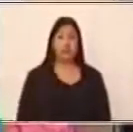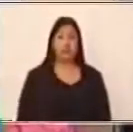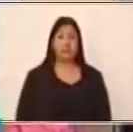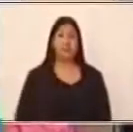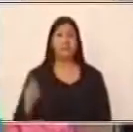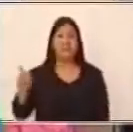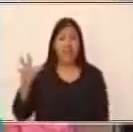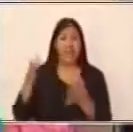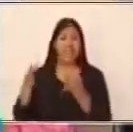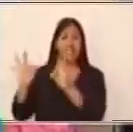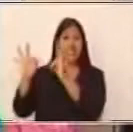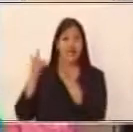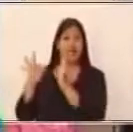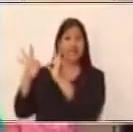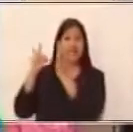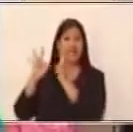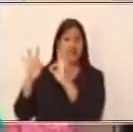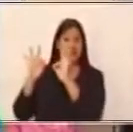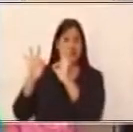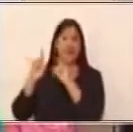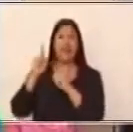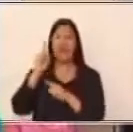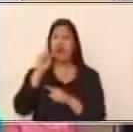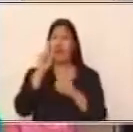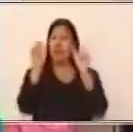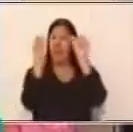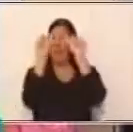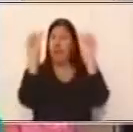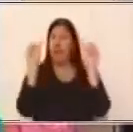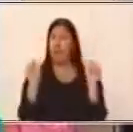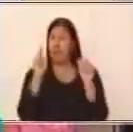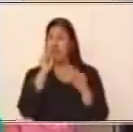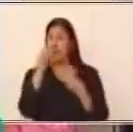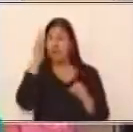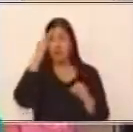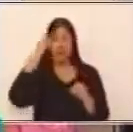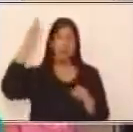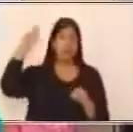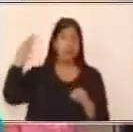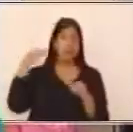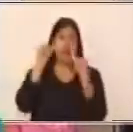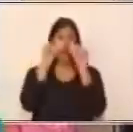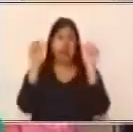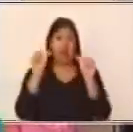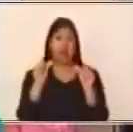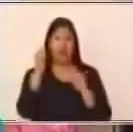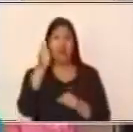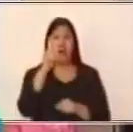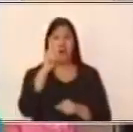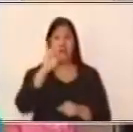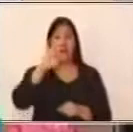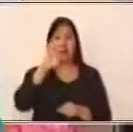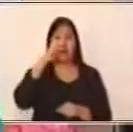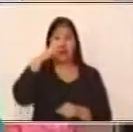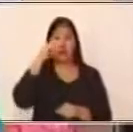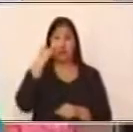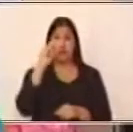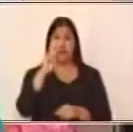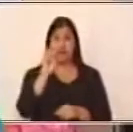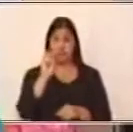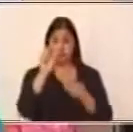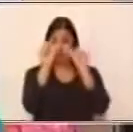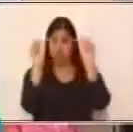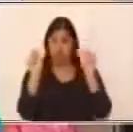Intentando aquí es un adjetivo. ¿Recuerdas cuando vimos la parte de los sintagmas? Aquí es un adjetivo.